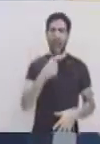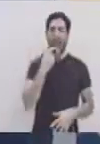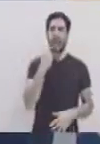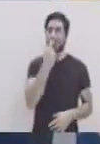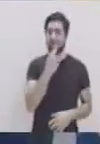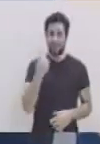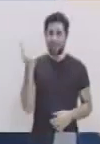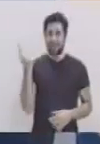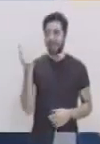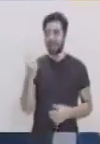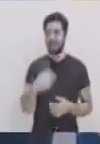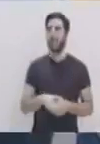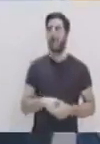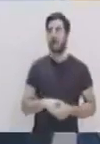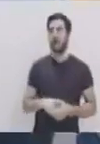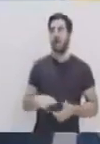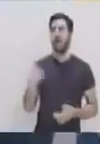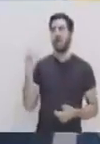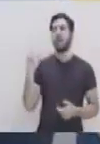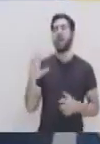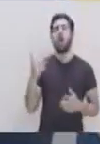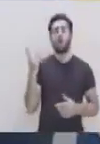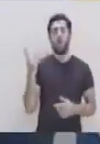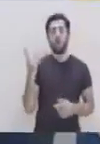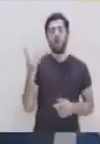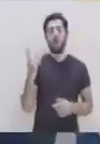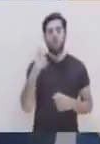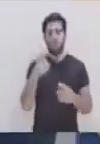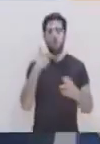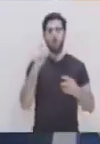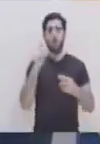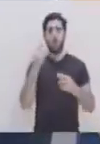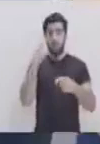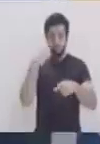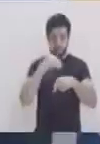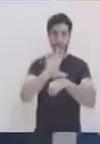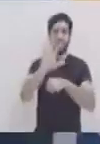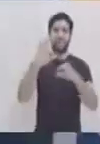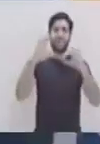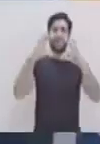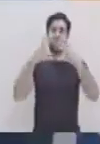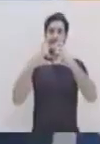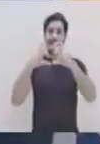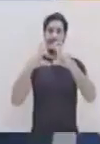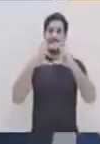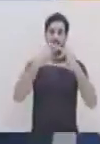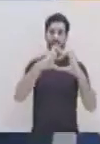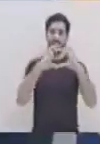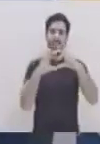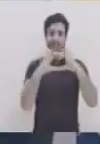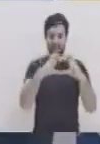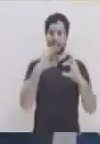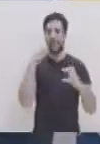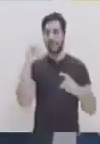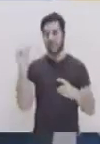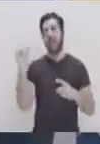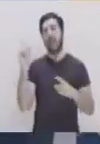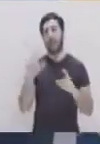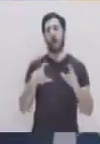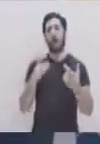ha tenido los cambios y van adaptándose de acuerdo a la actualidad. Considero que ya hicimos una pequeña